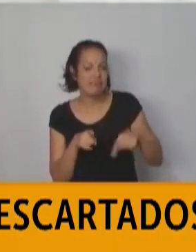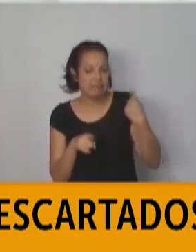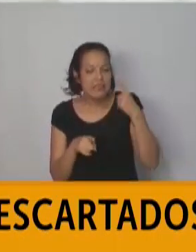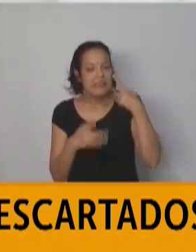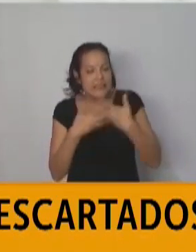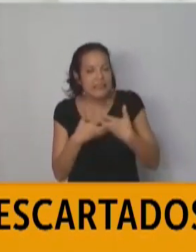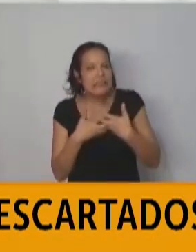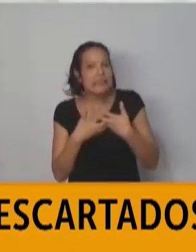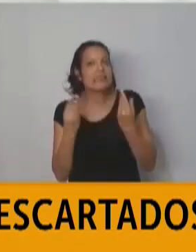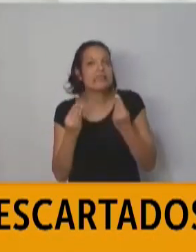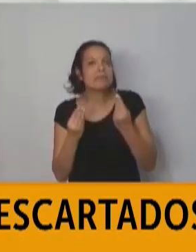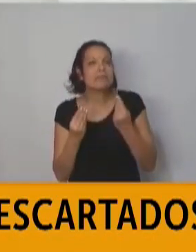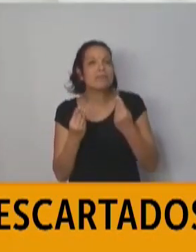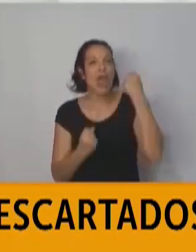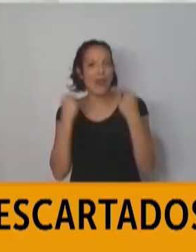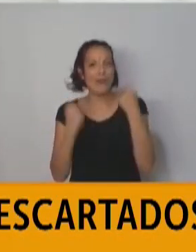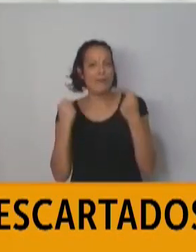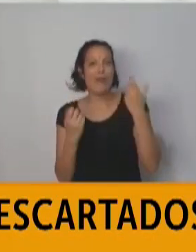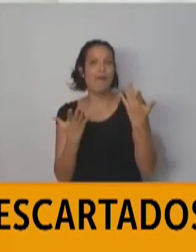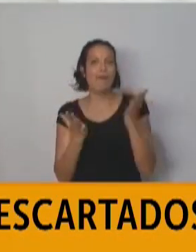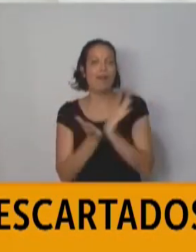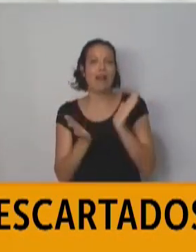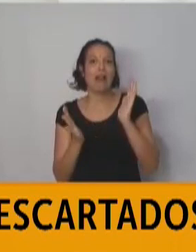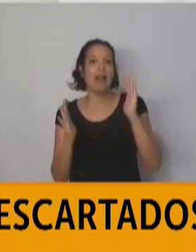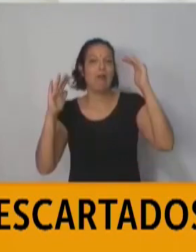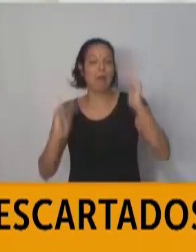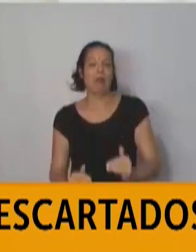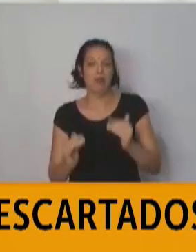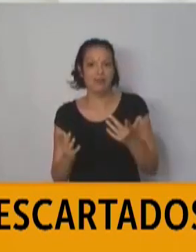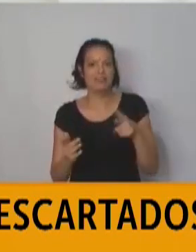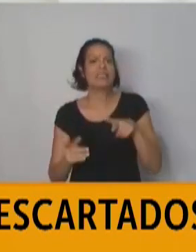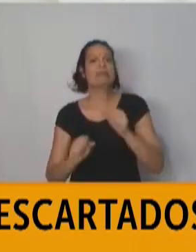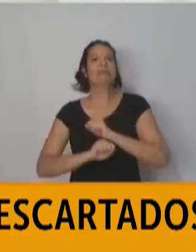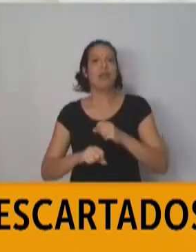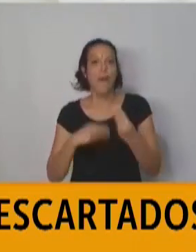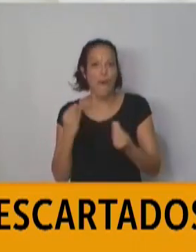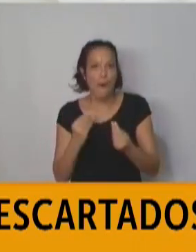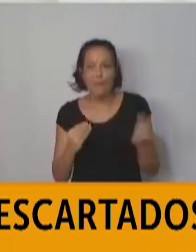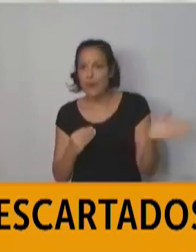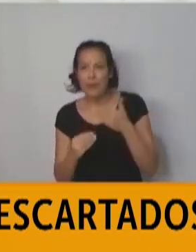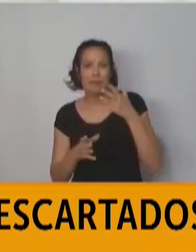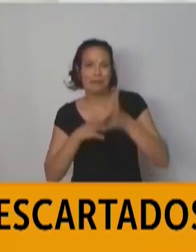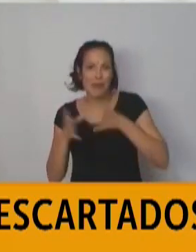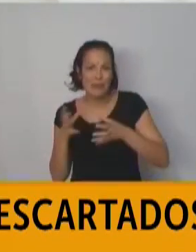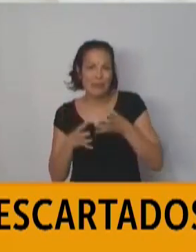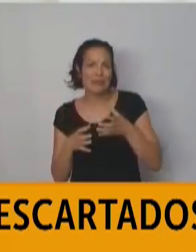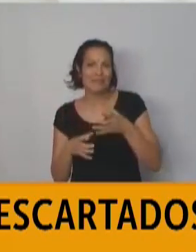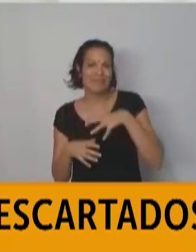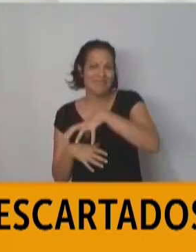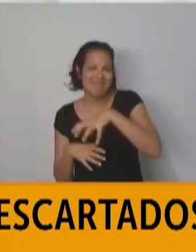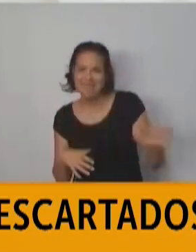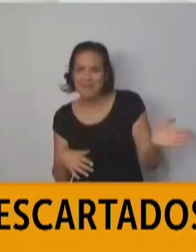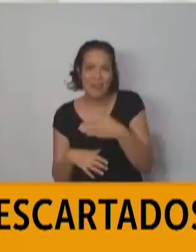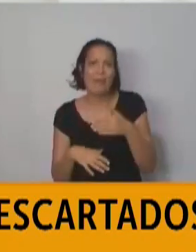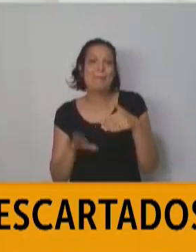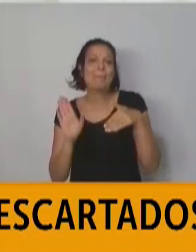la abrupta caída de la actividad económica y cómo va a impactar esto en todos los sectores de la producción. Los más afectados, indudablemente, los